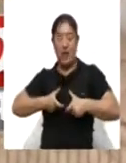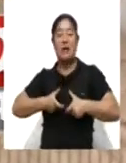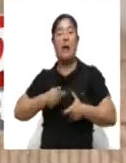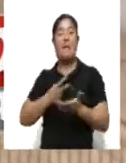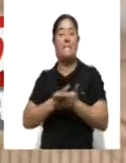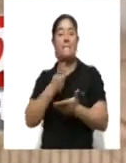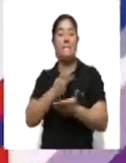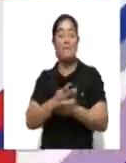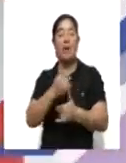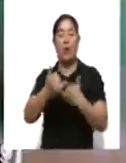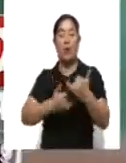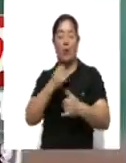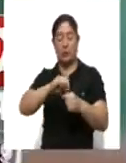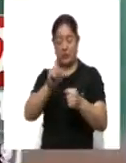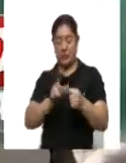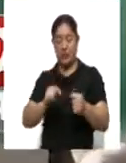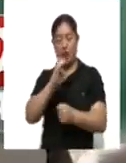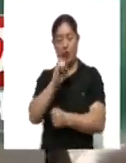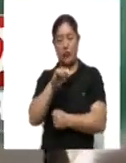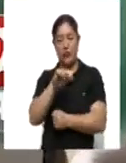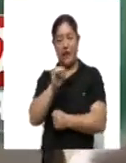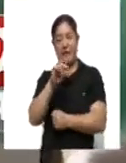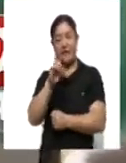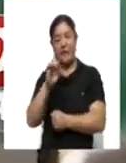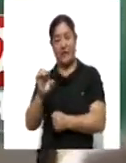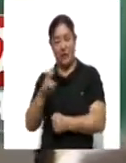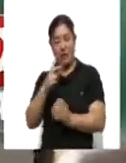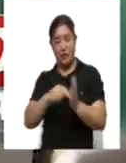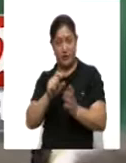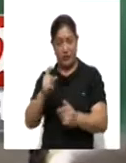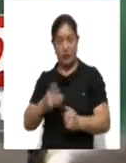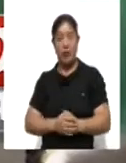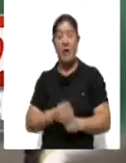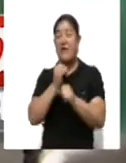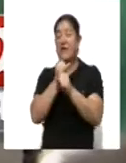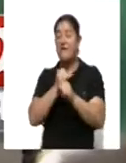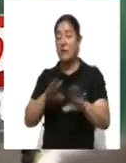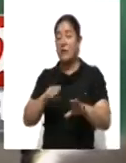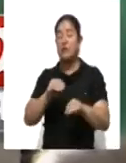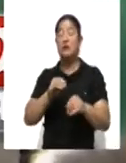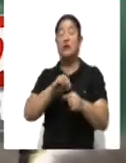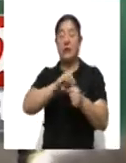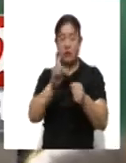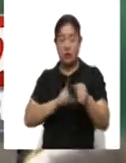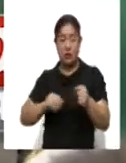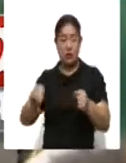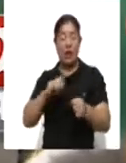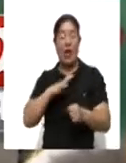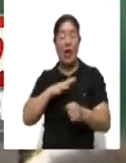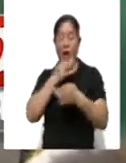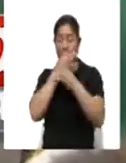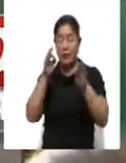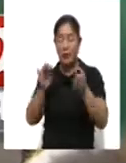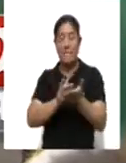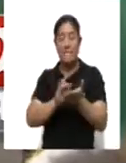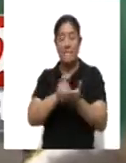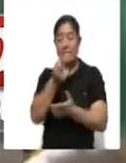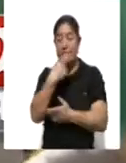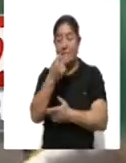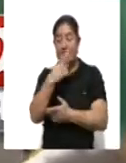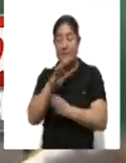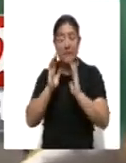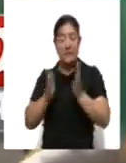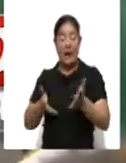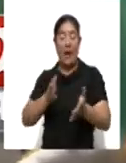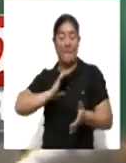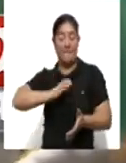2021. En Información Nacional, alistan informes sobre medicinas adquiridas para niñas y niños con cáncer.